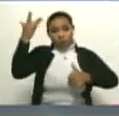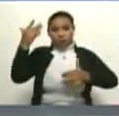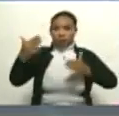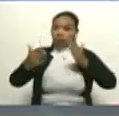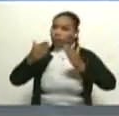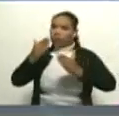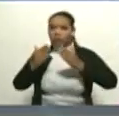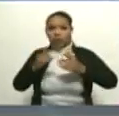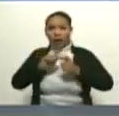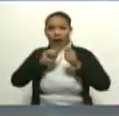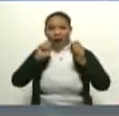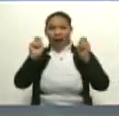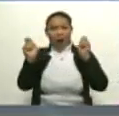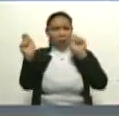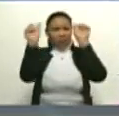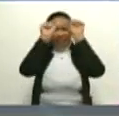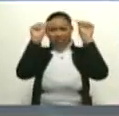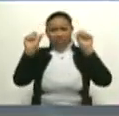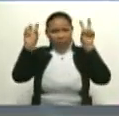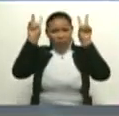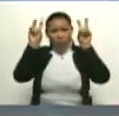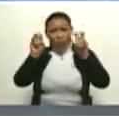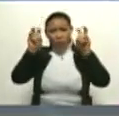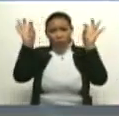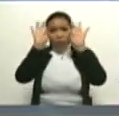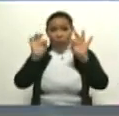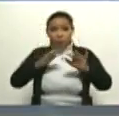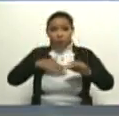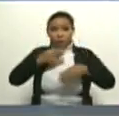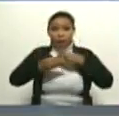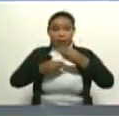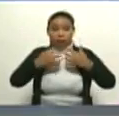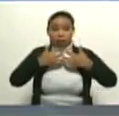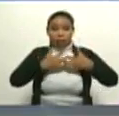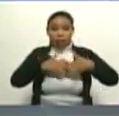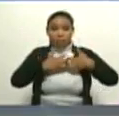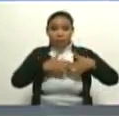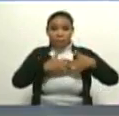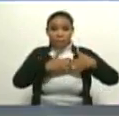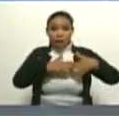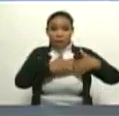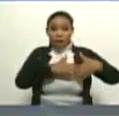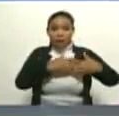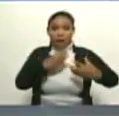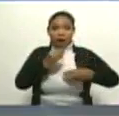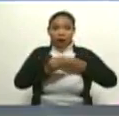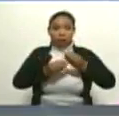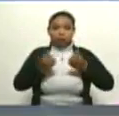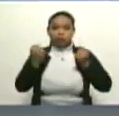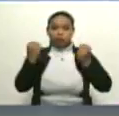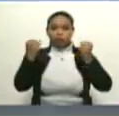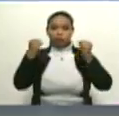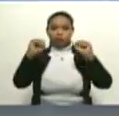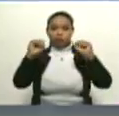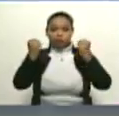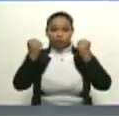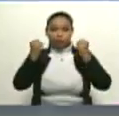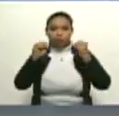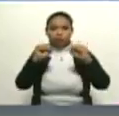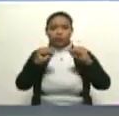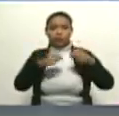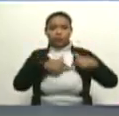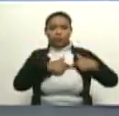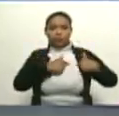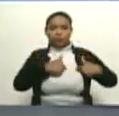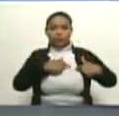cambien los sistemas y que sean capaces de hacer análisis y hacer terapias con el análisis del marcapaso.